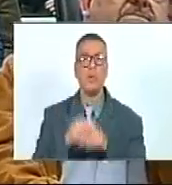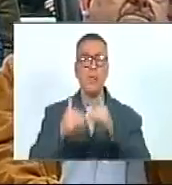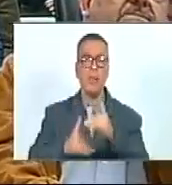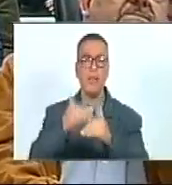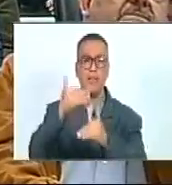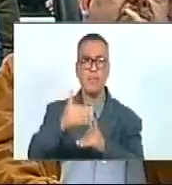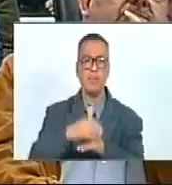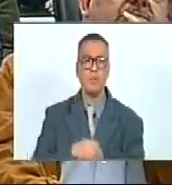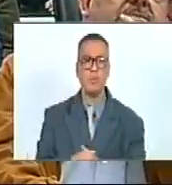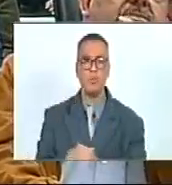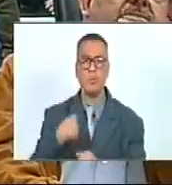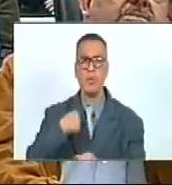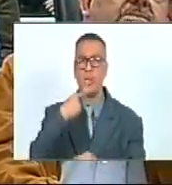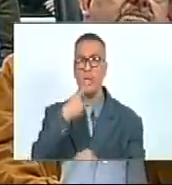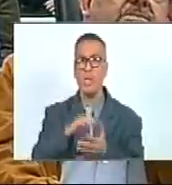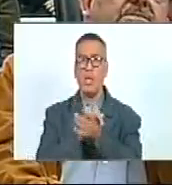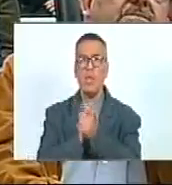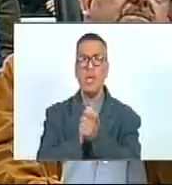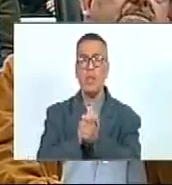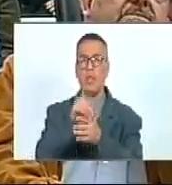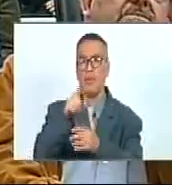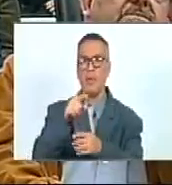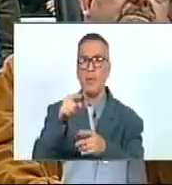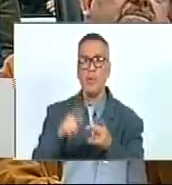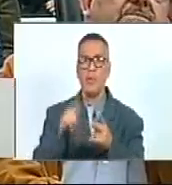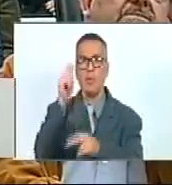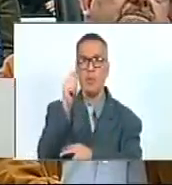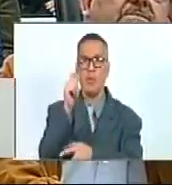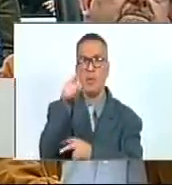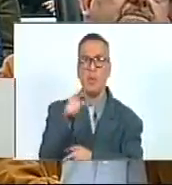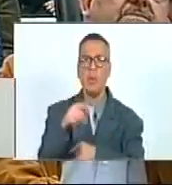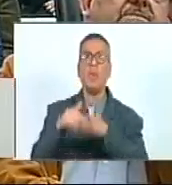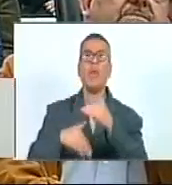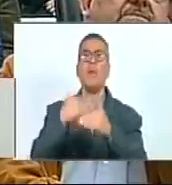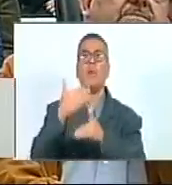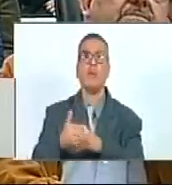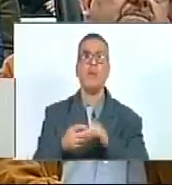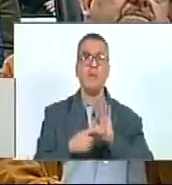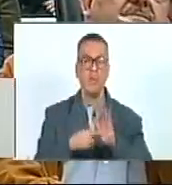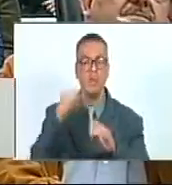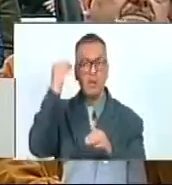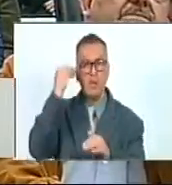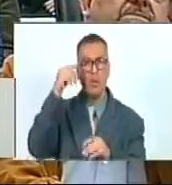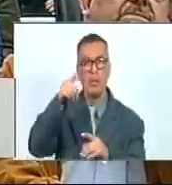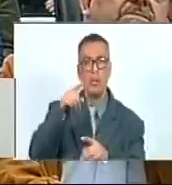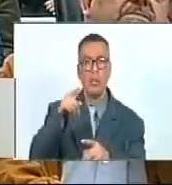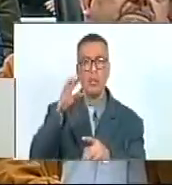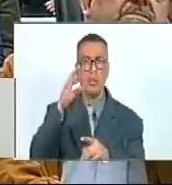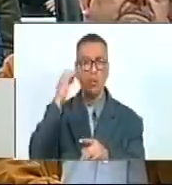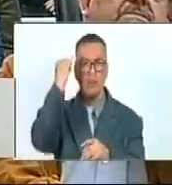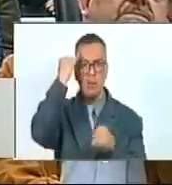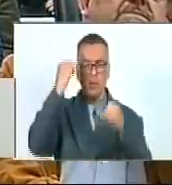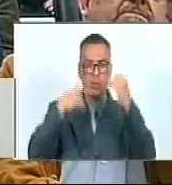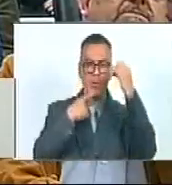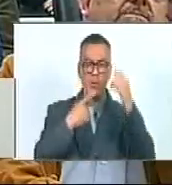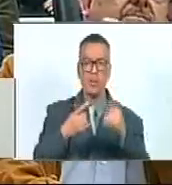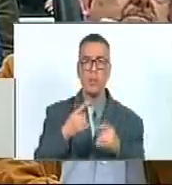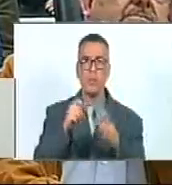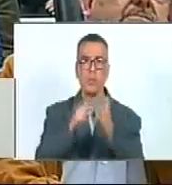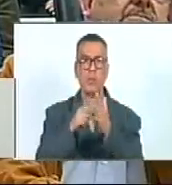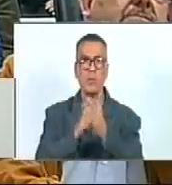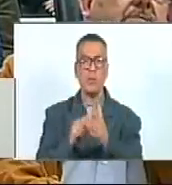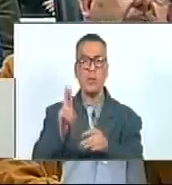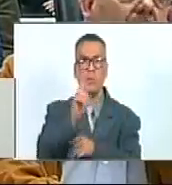Allá Como Lo Decía La Colega Que Me Antecedió Más Allá De Una Única Consideración Filosófica Con Un Enfoque